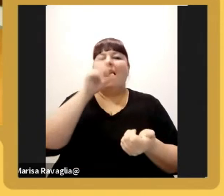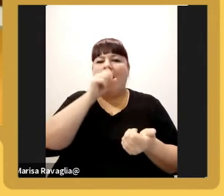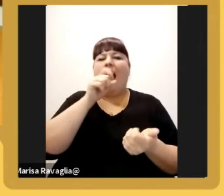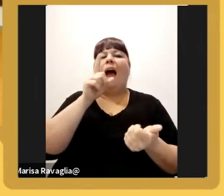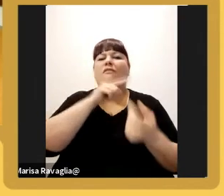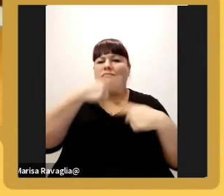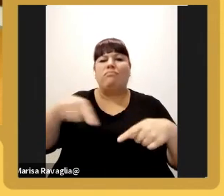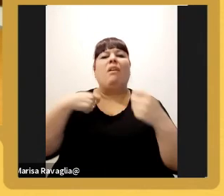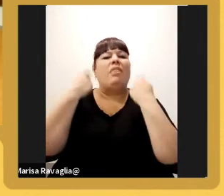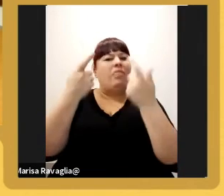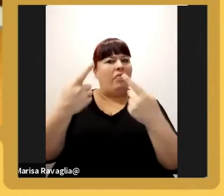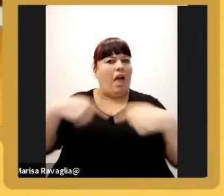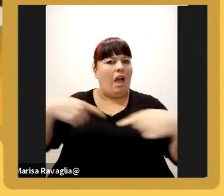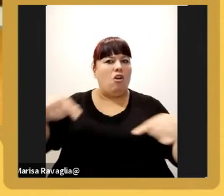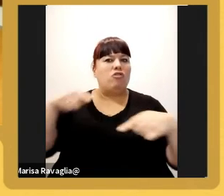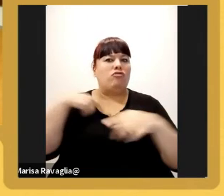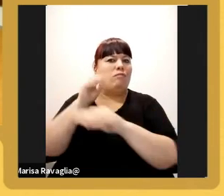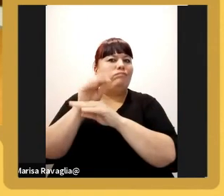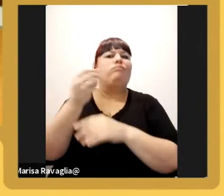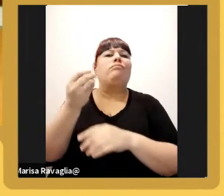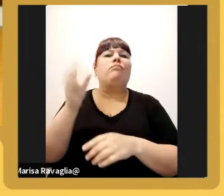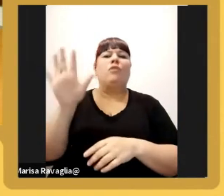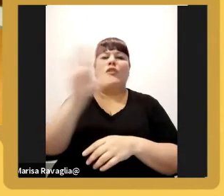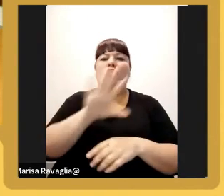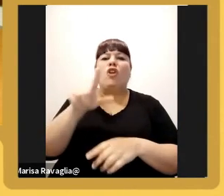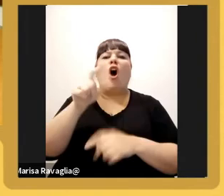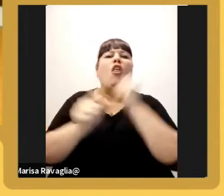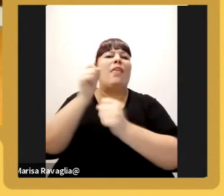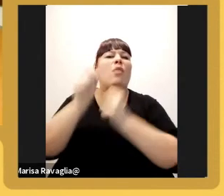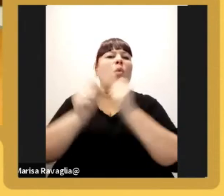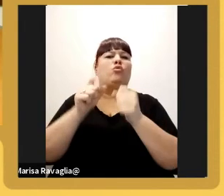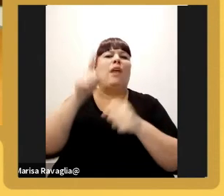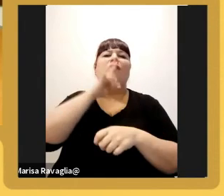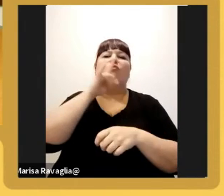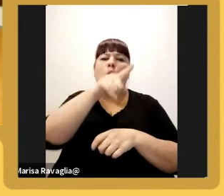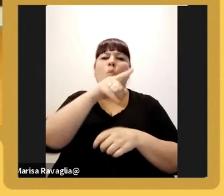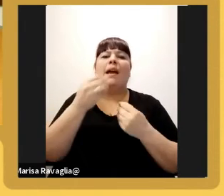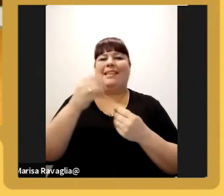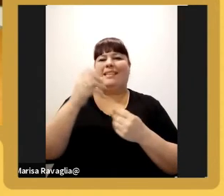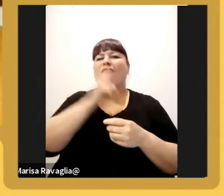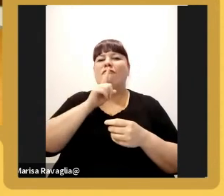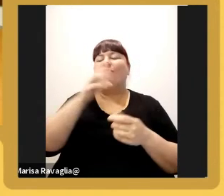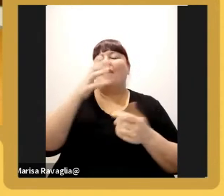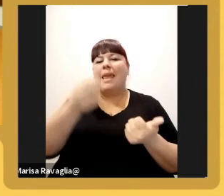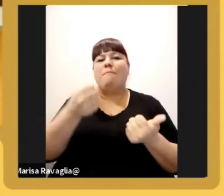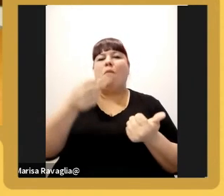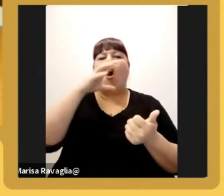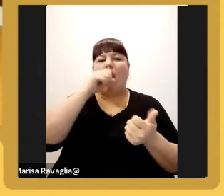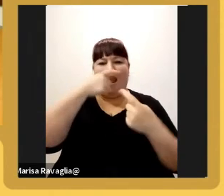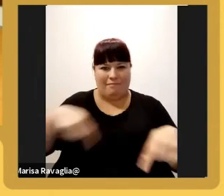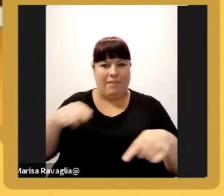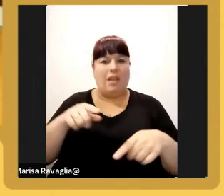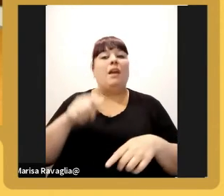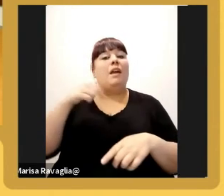abastecedores importantes para toda esa industria importante que Tucumán tiene que es la citricultura y bueno estamos